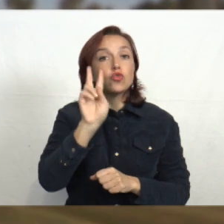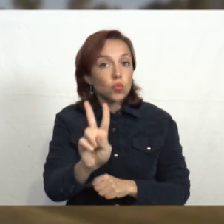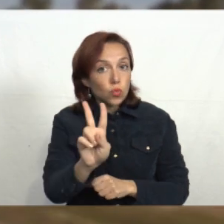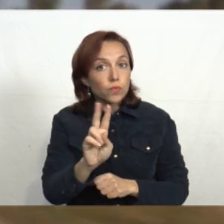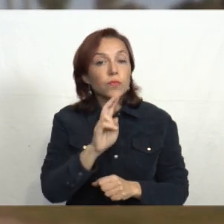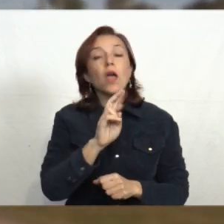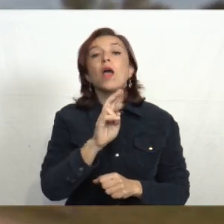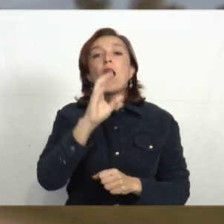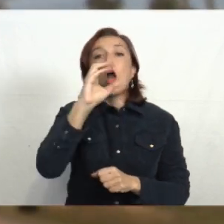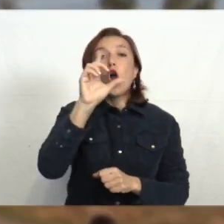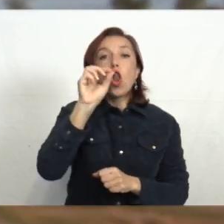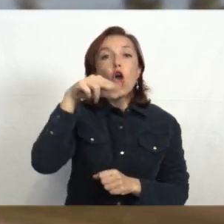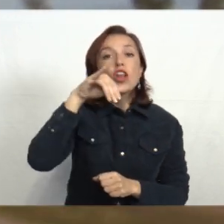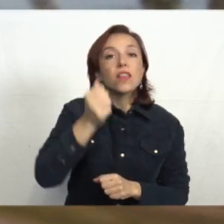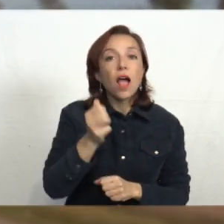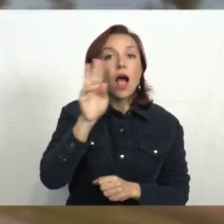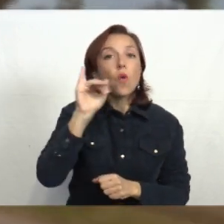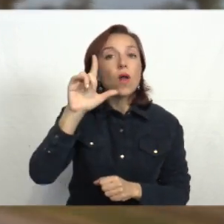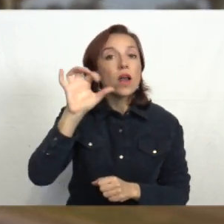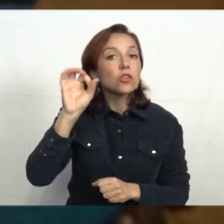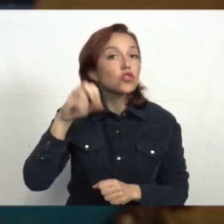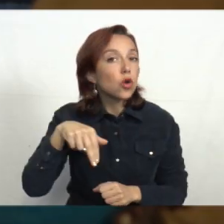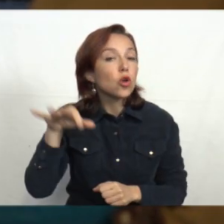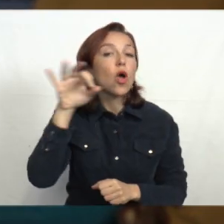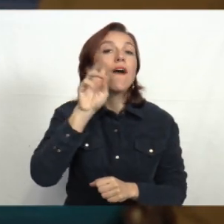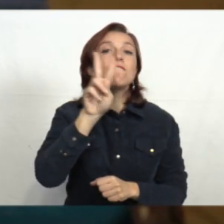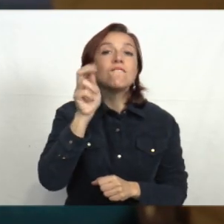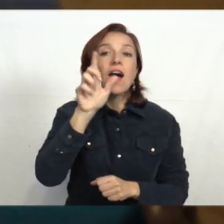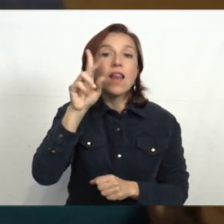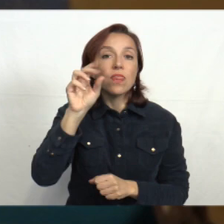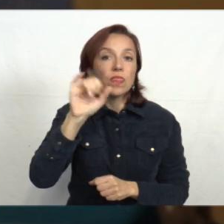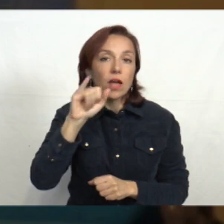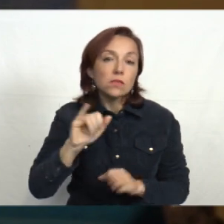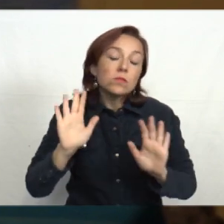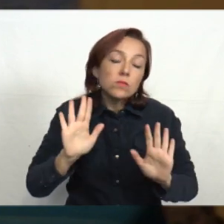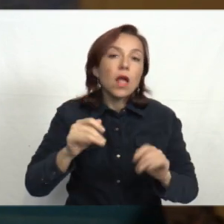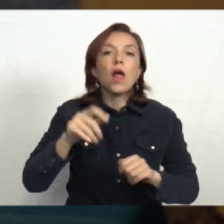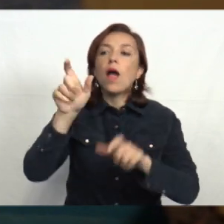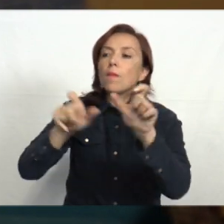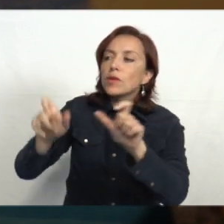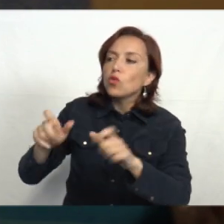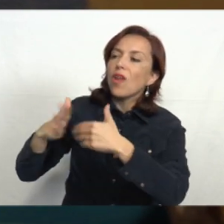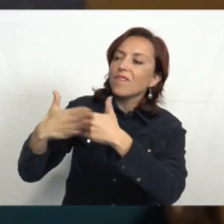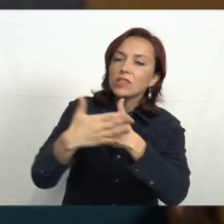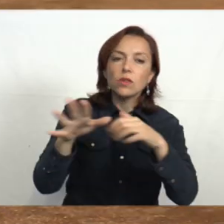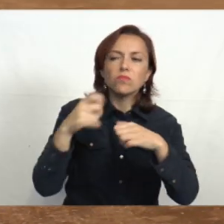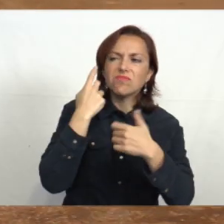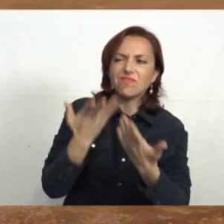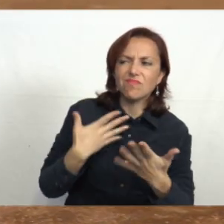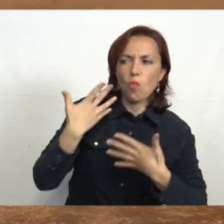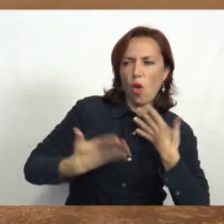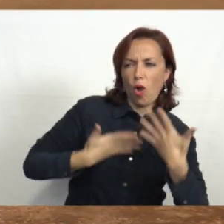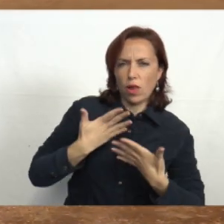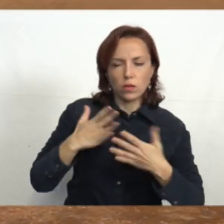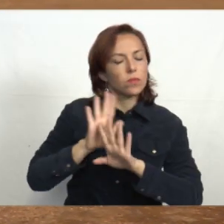con la misma modalidad. A veces puede resultar una molestia para el vecino que está en el lugar, pero tienen que entender que forma parte de la